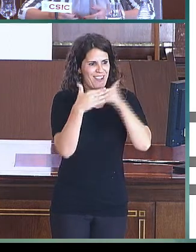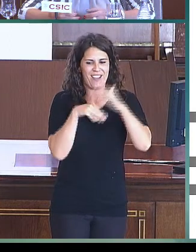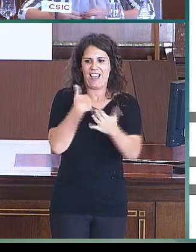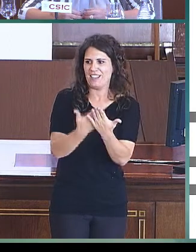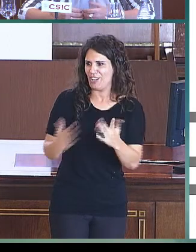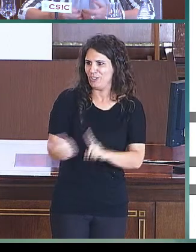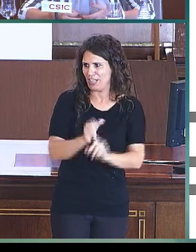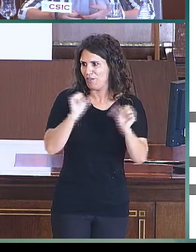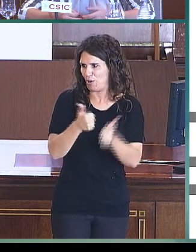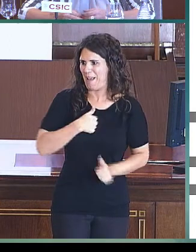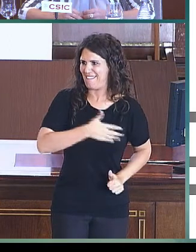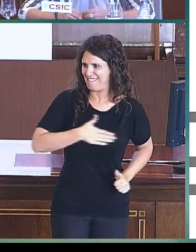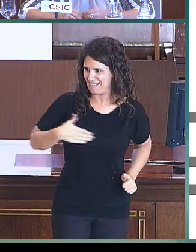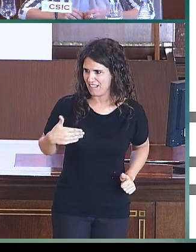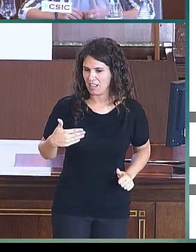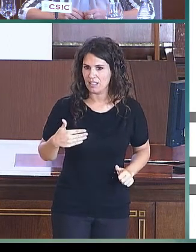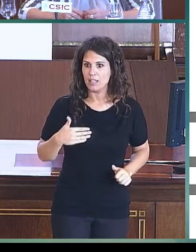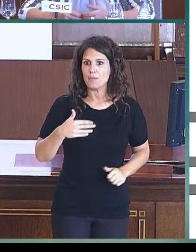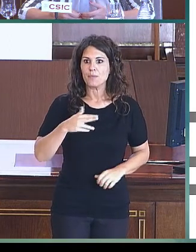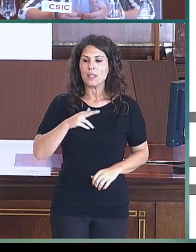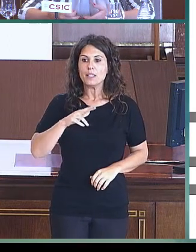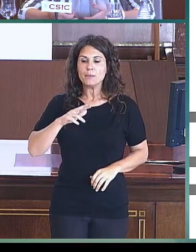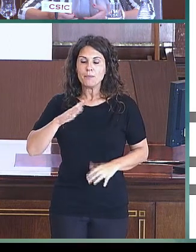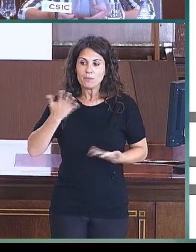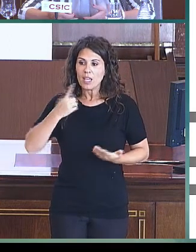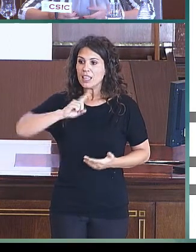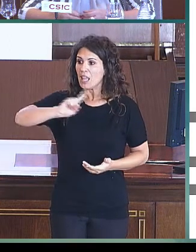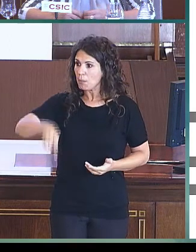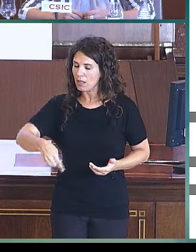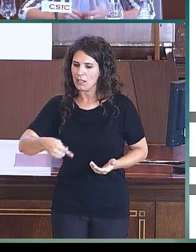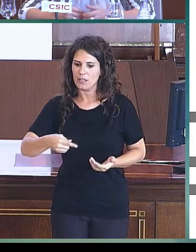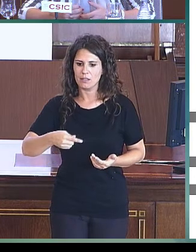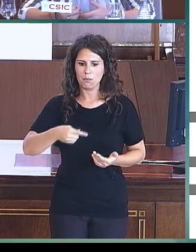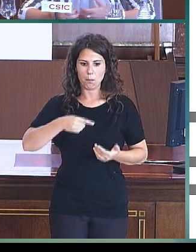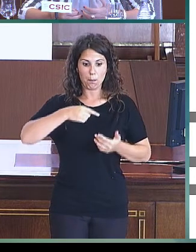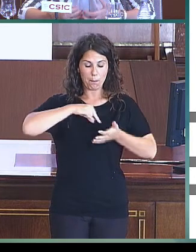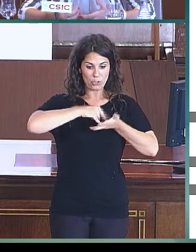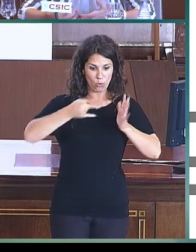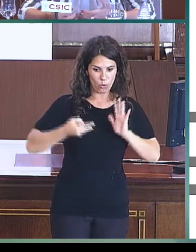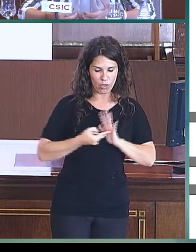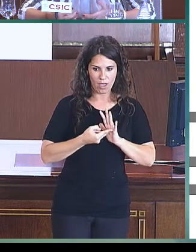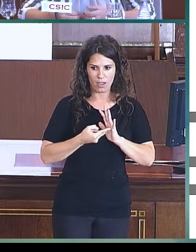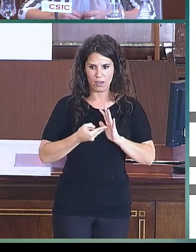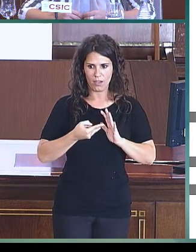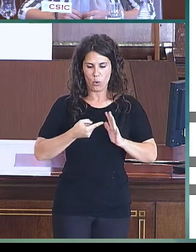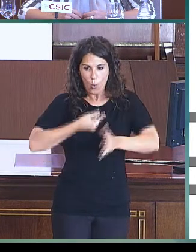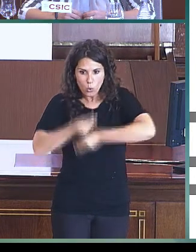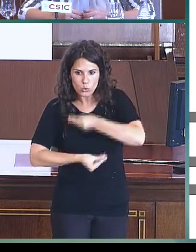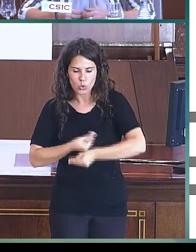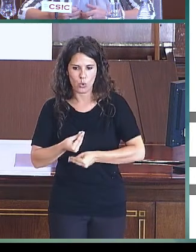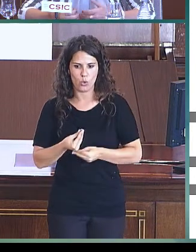introducir, poner la mirada en las personas sordas y que la metodología que fuéramos aprendiendo a,